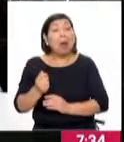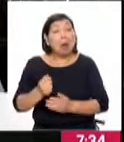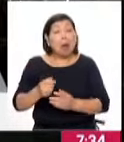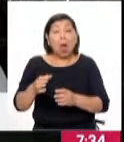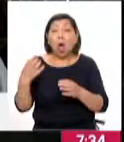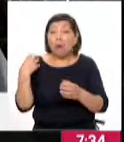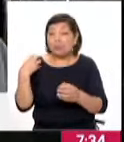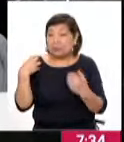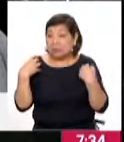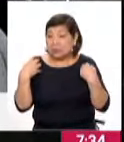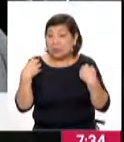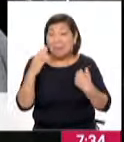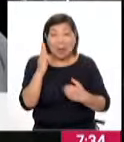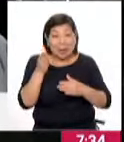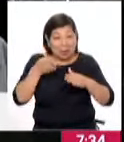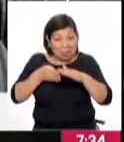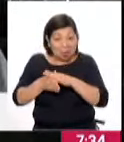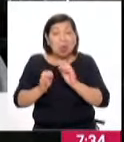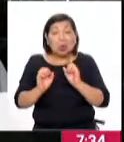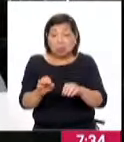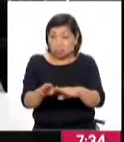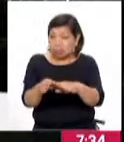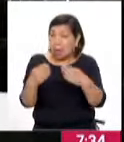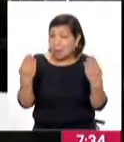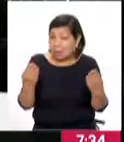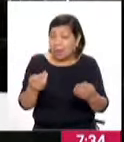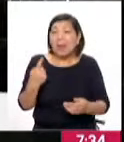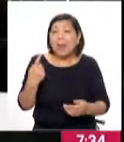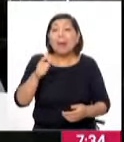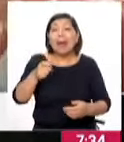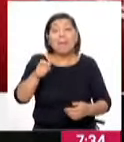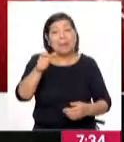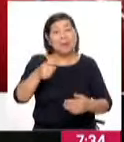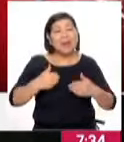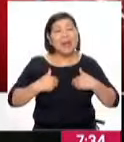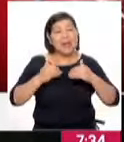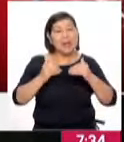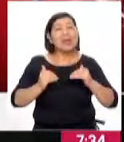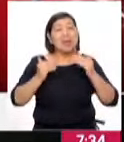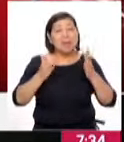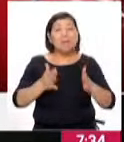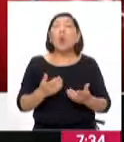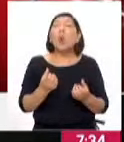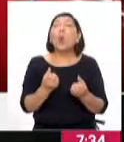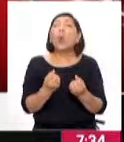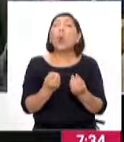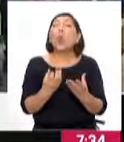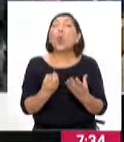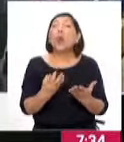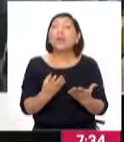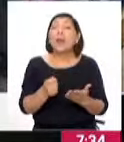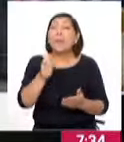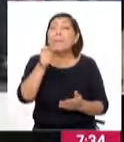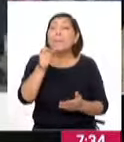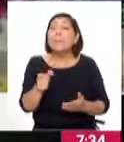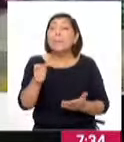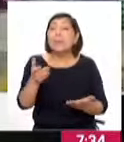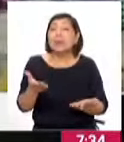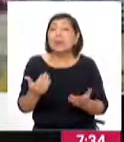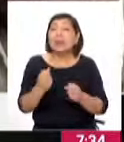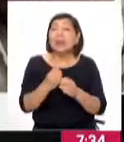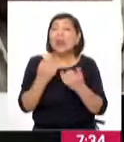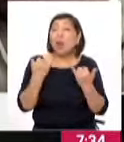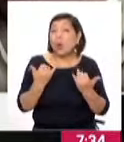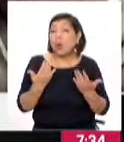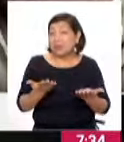exclusivamente a los beneficiarios de pensión 65. ¿A cuántas personas espera poder atender el día